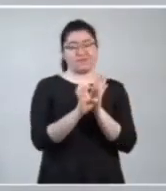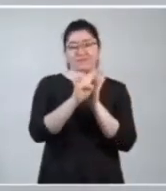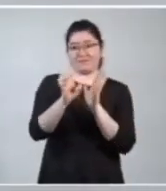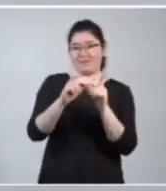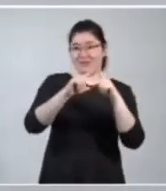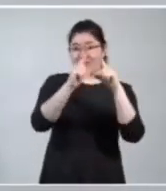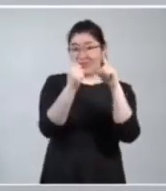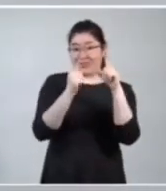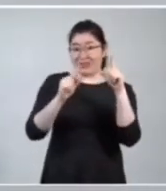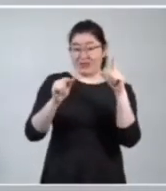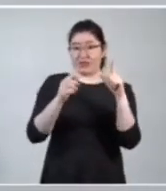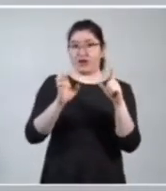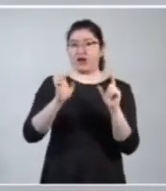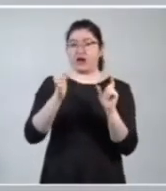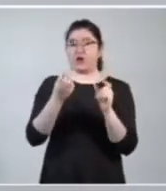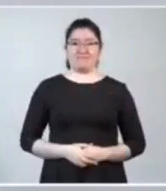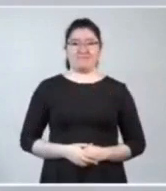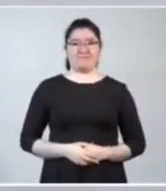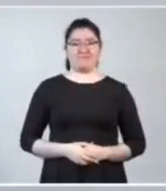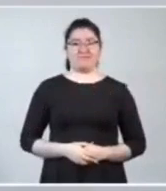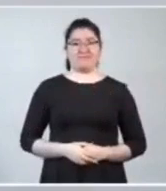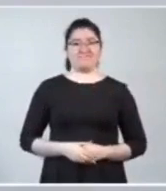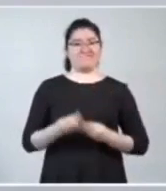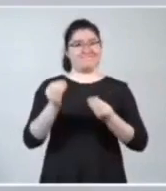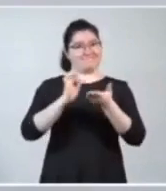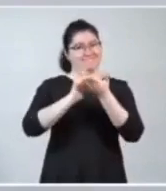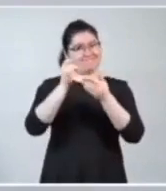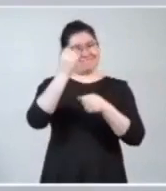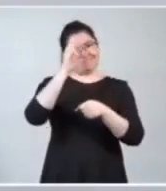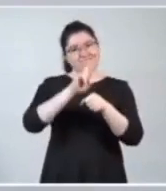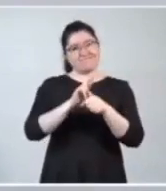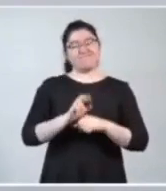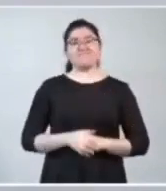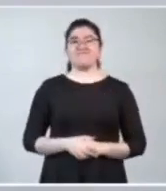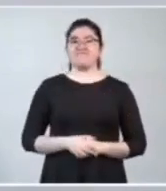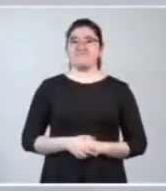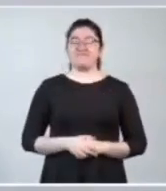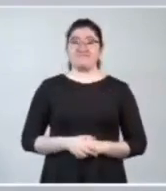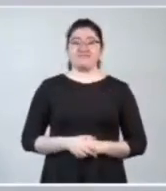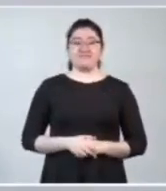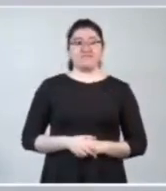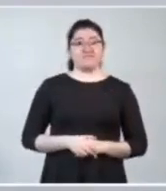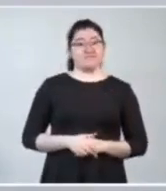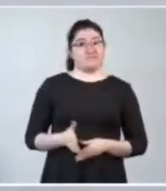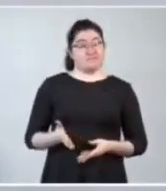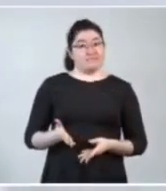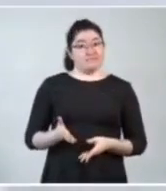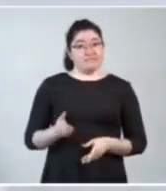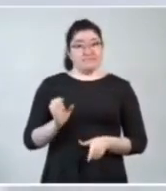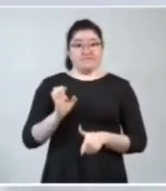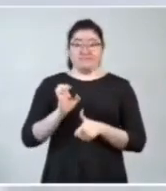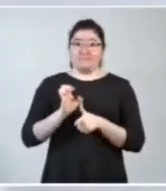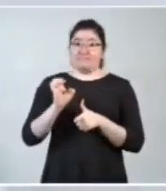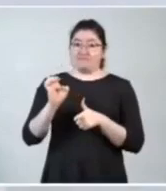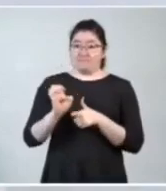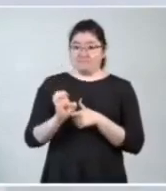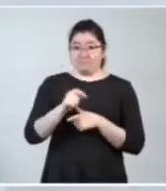importancia. Incluso recomendó al presidente Andrés Manuel López Obrador utilizar una mascarilla.